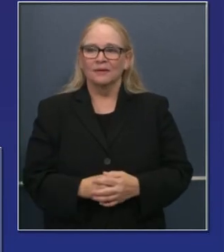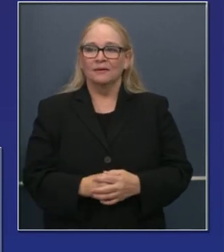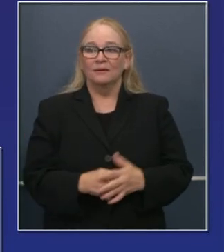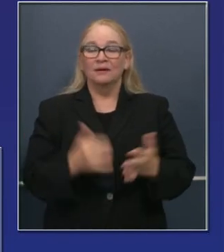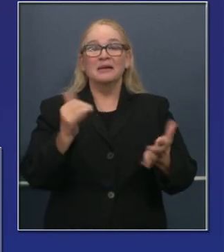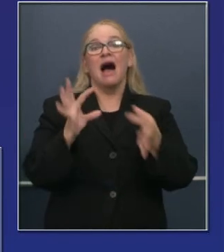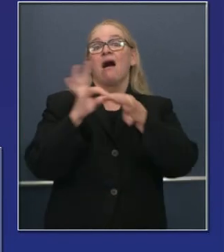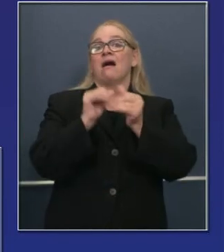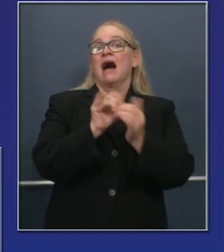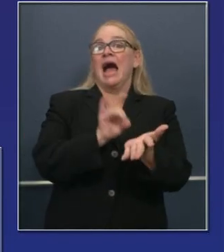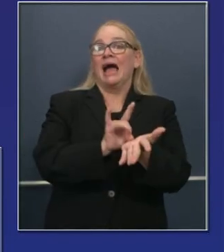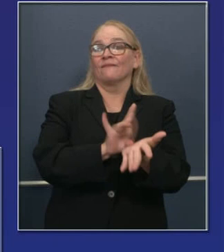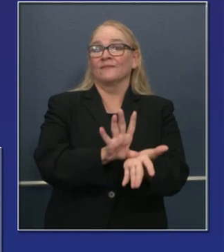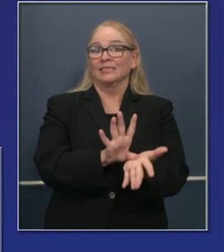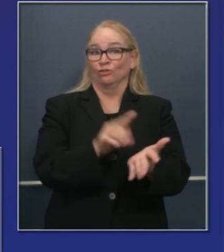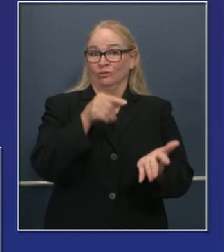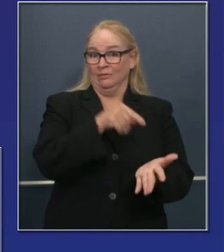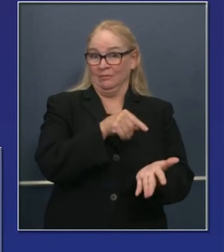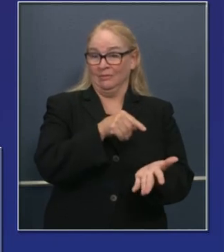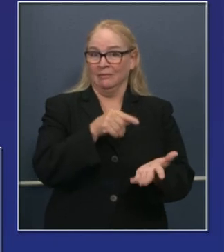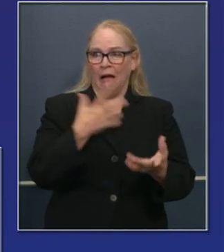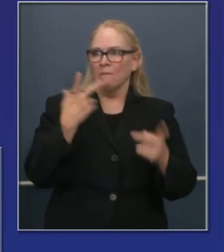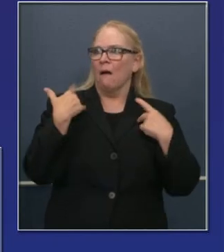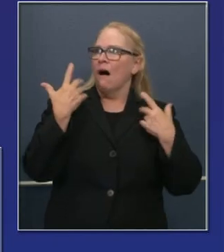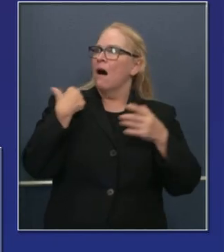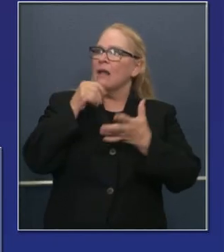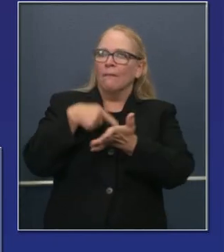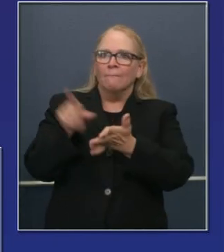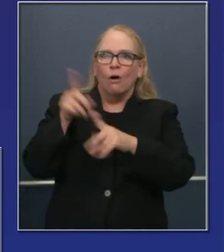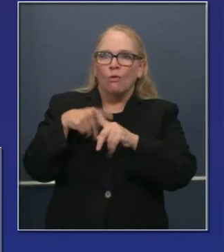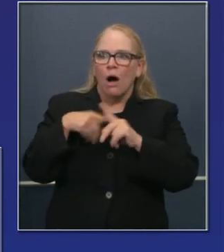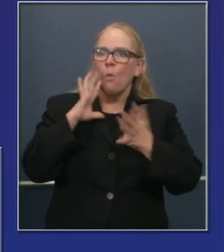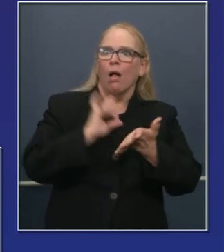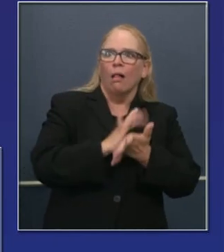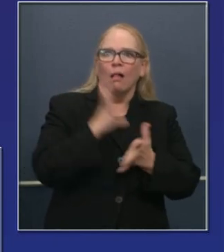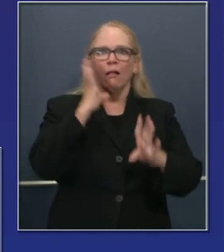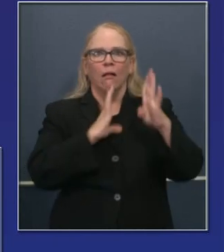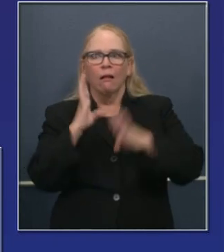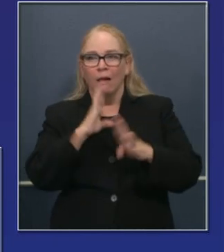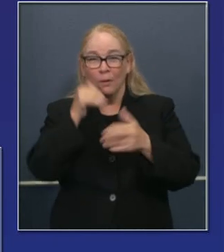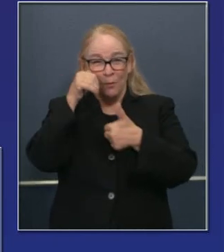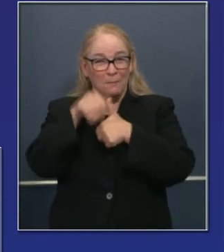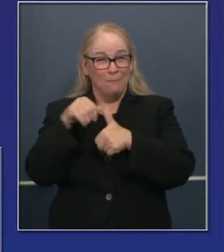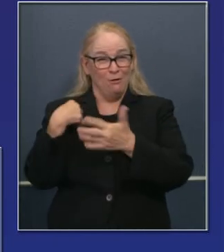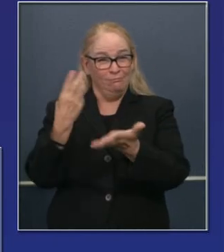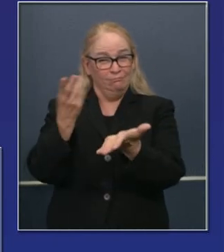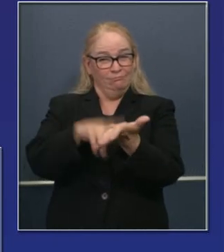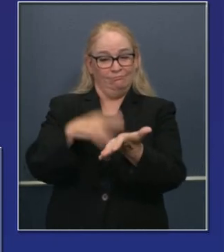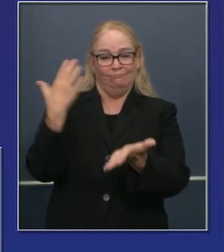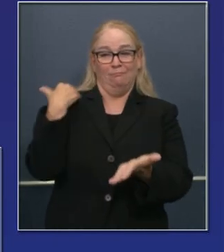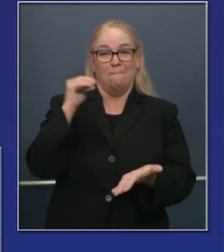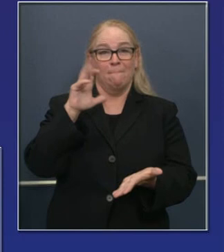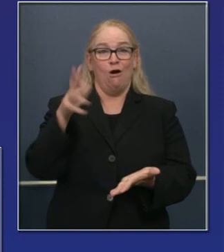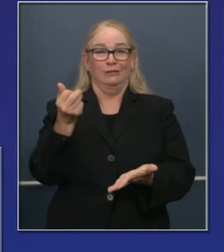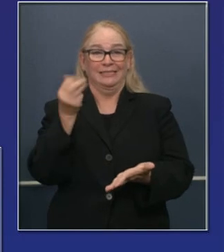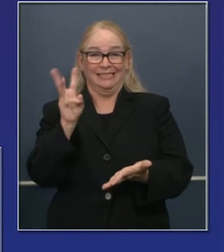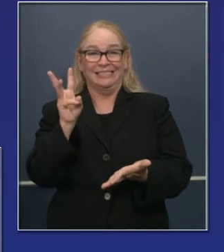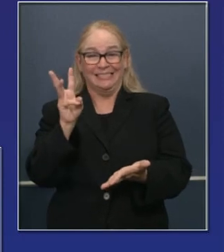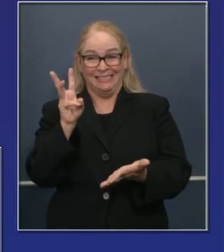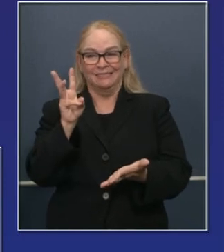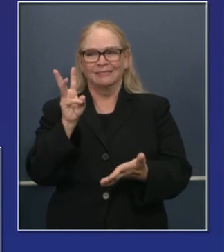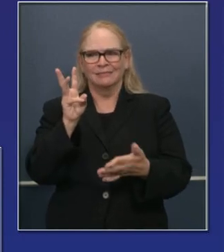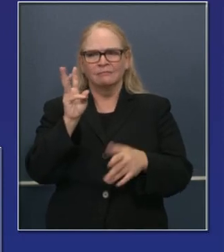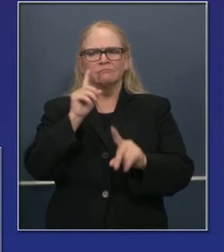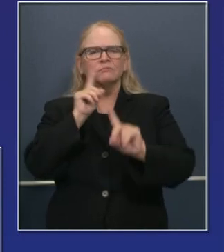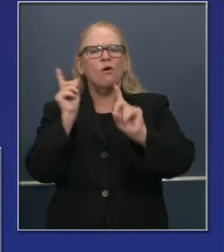tema de desalojos, como dije, es un tema de suma importancia para todos nosotros. Regresando a marzo, firmamos la primera orden